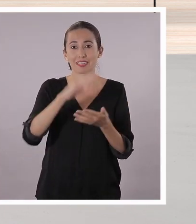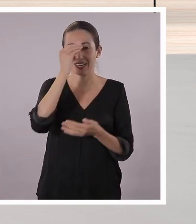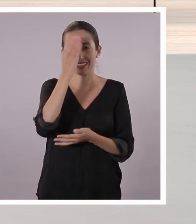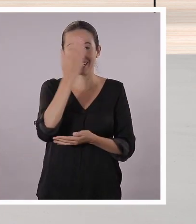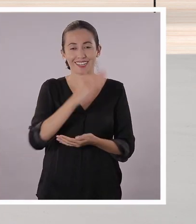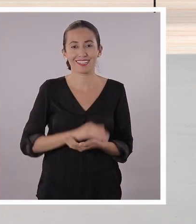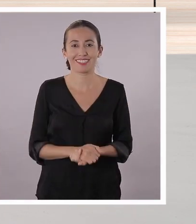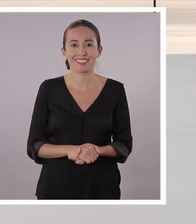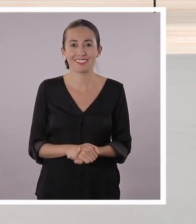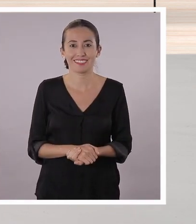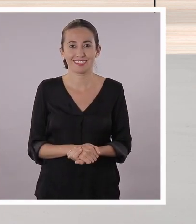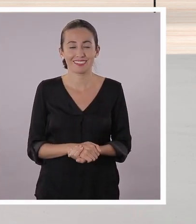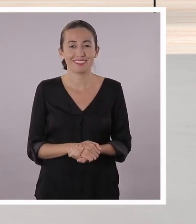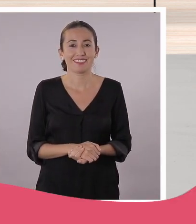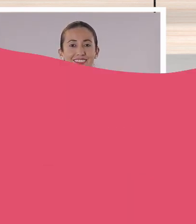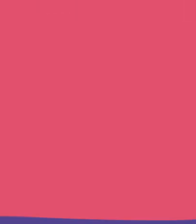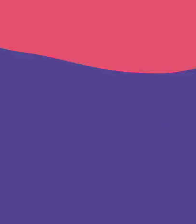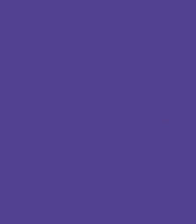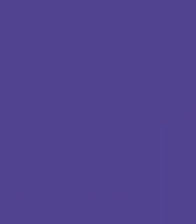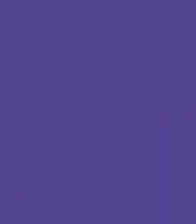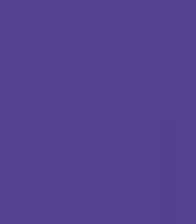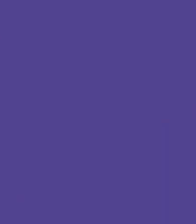comenzamos? Aprender la tele.